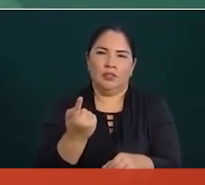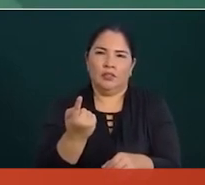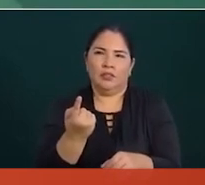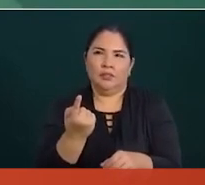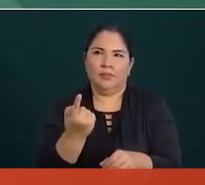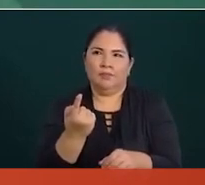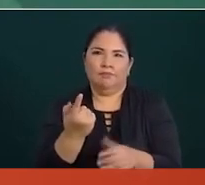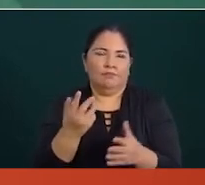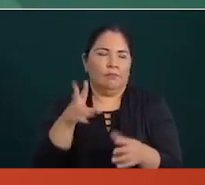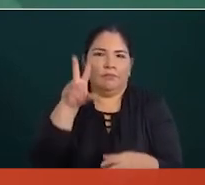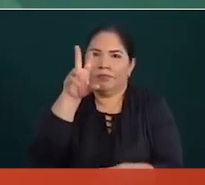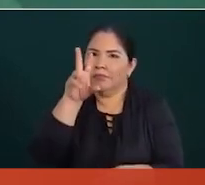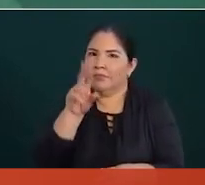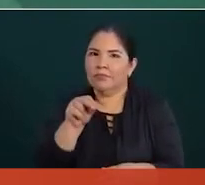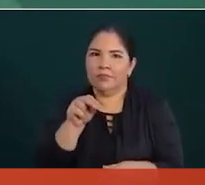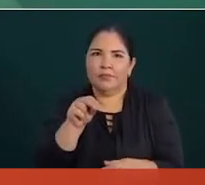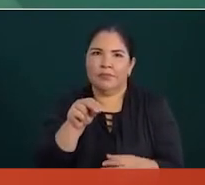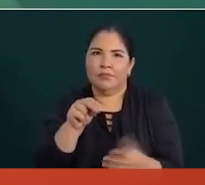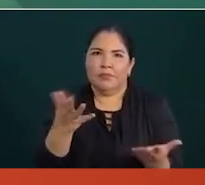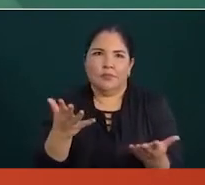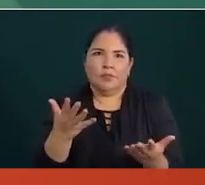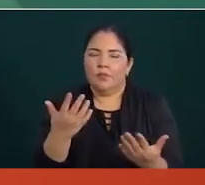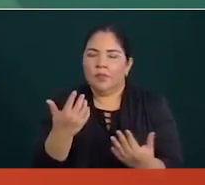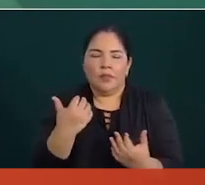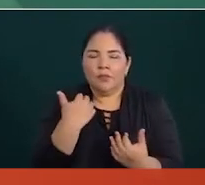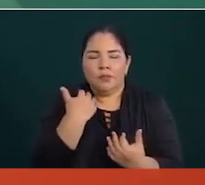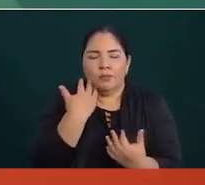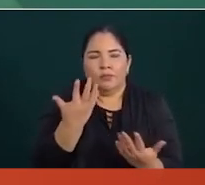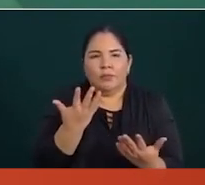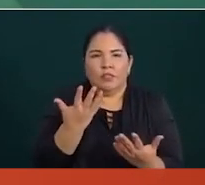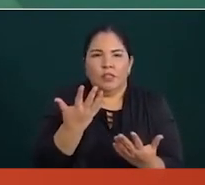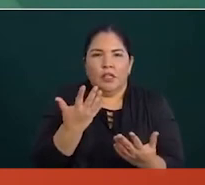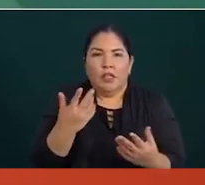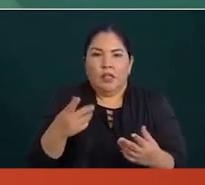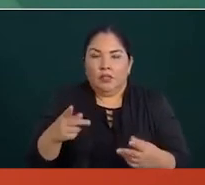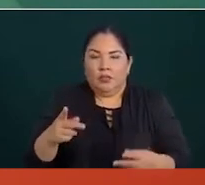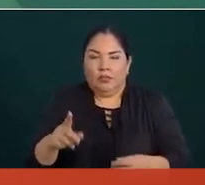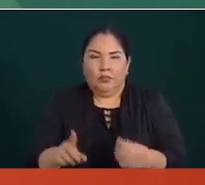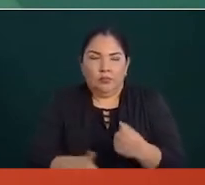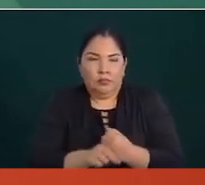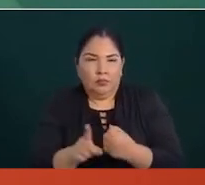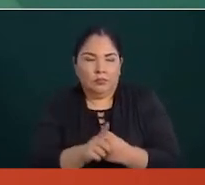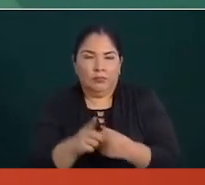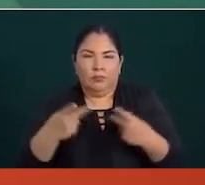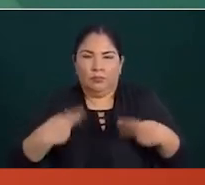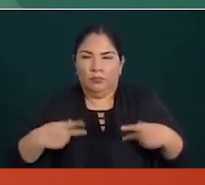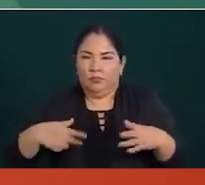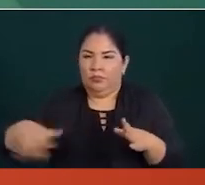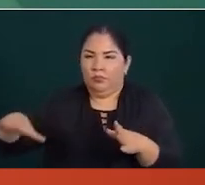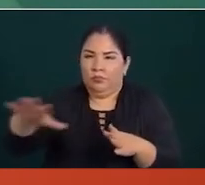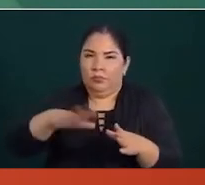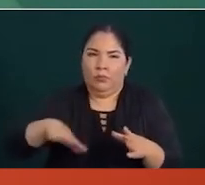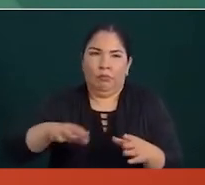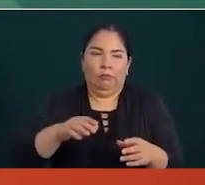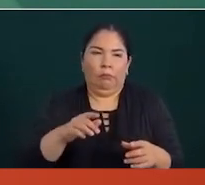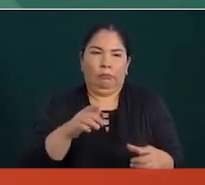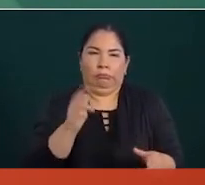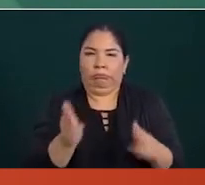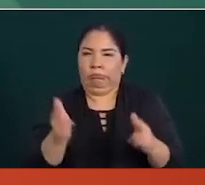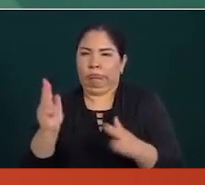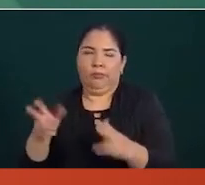no quisimos arriesgar al pueblo no queremos la violencia